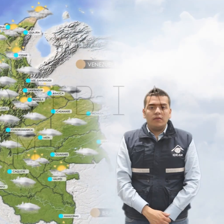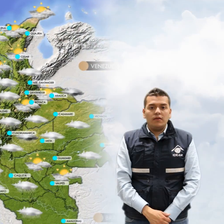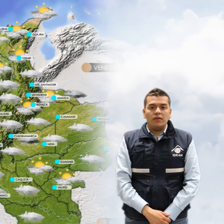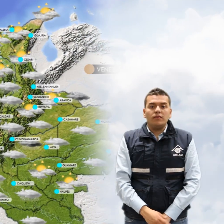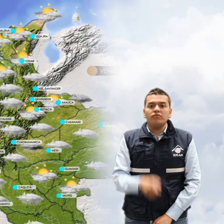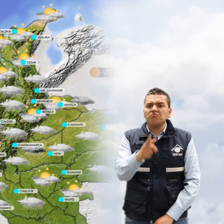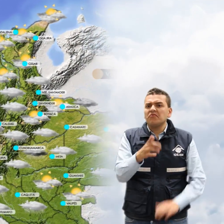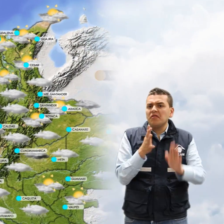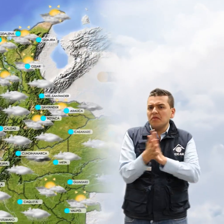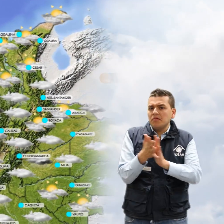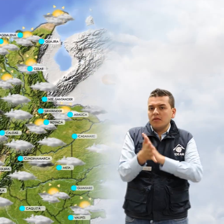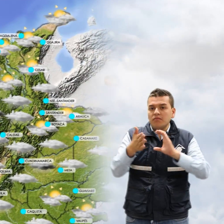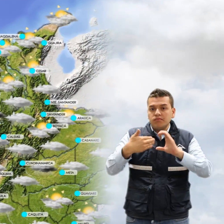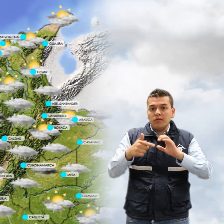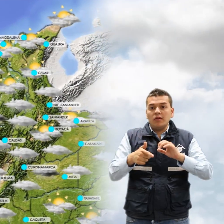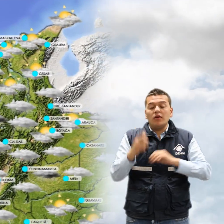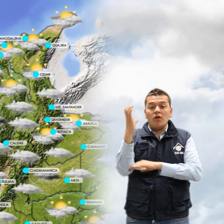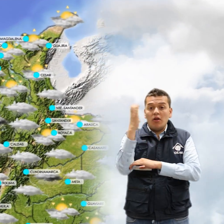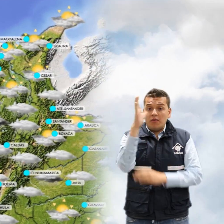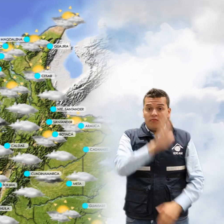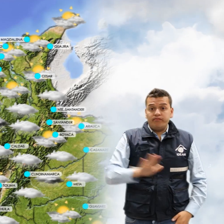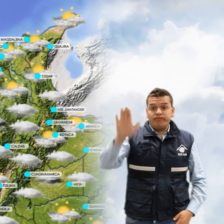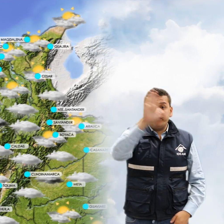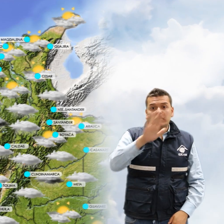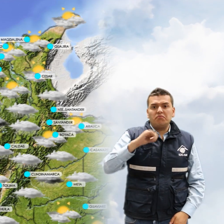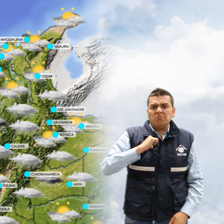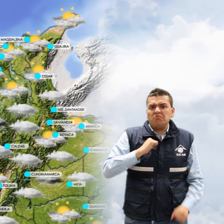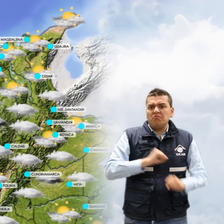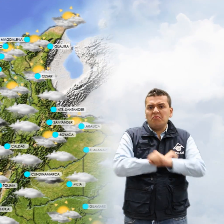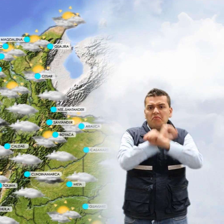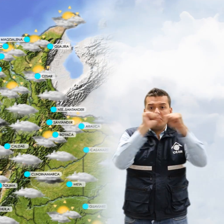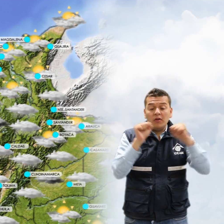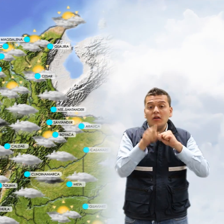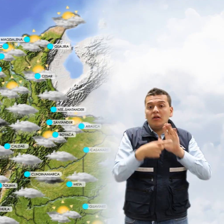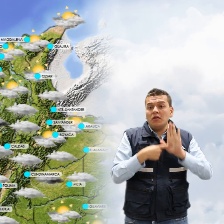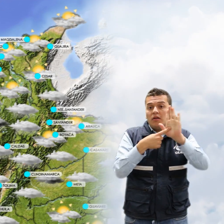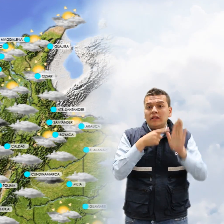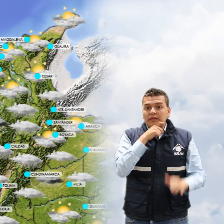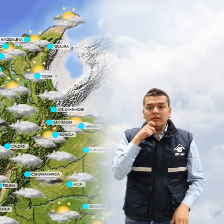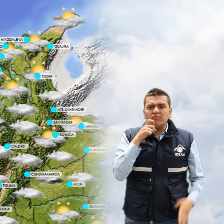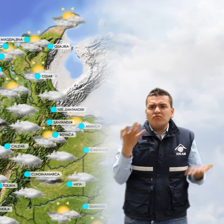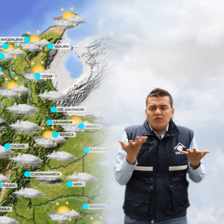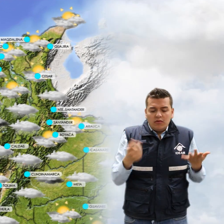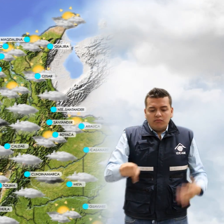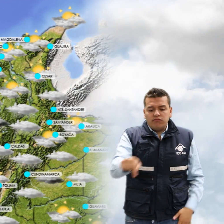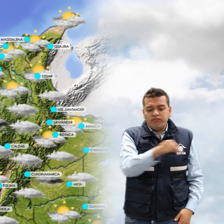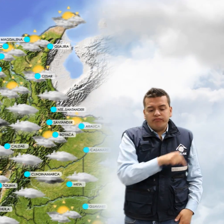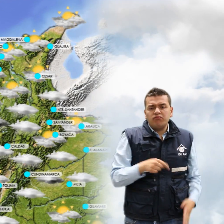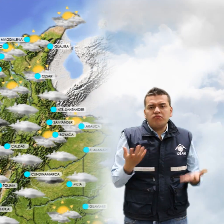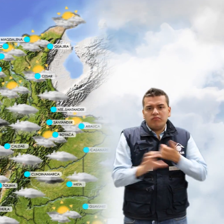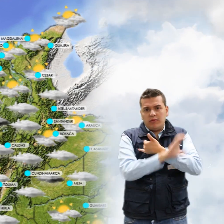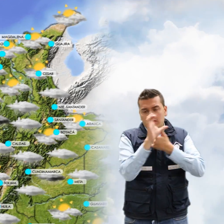El pronóstico a nivel nacional nos indica que tendremos en horas de la mañana condiciones secas en gran parte de la región